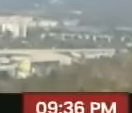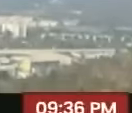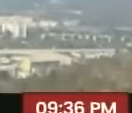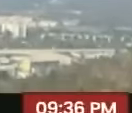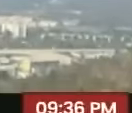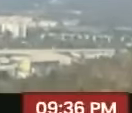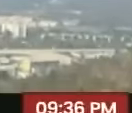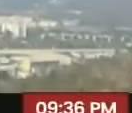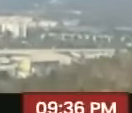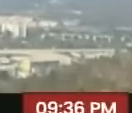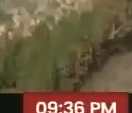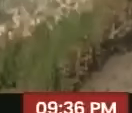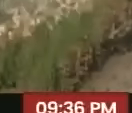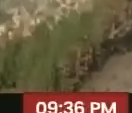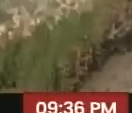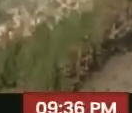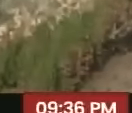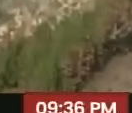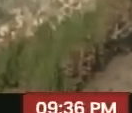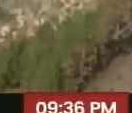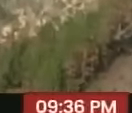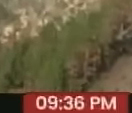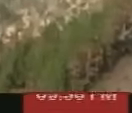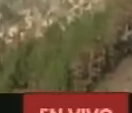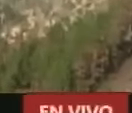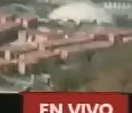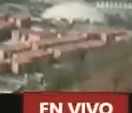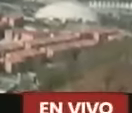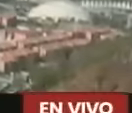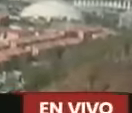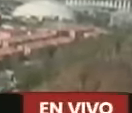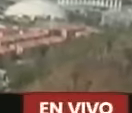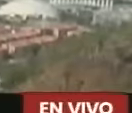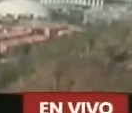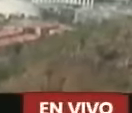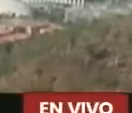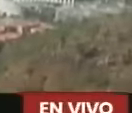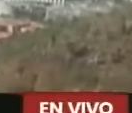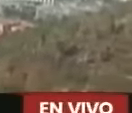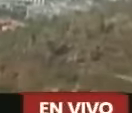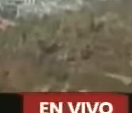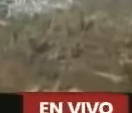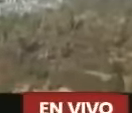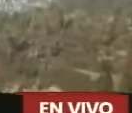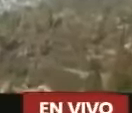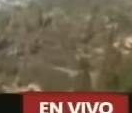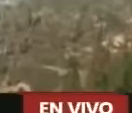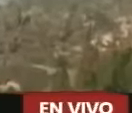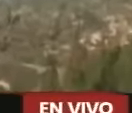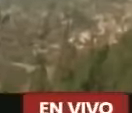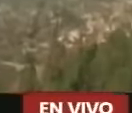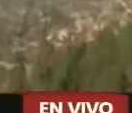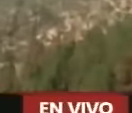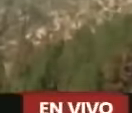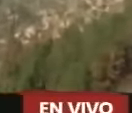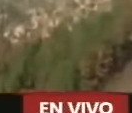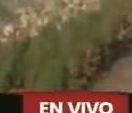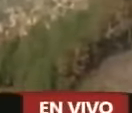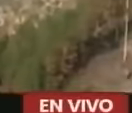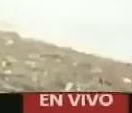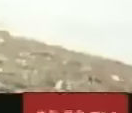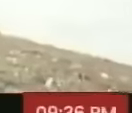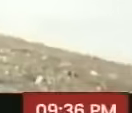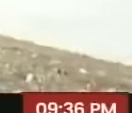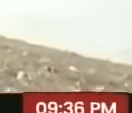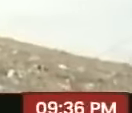país, después de un proceso migratorio. En mi caso duró poco, pero fue el aprendizaje que me hizo crecer también desde otras